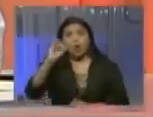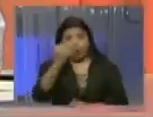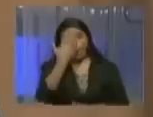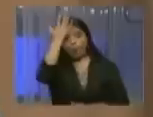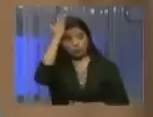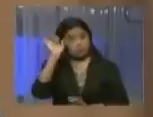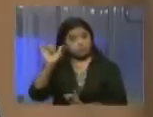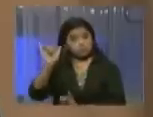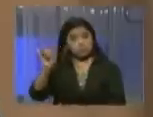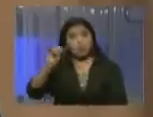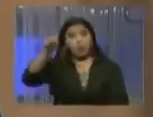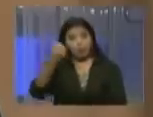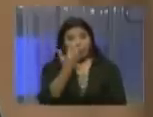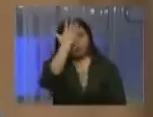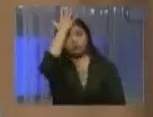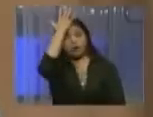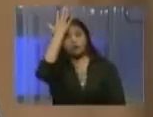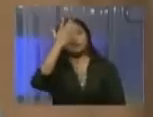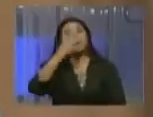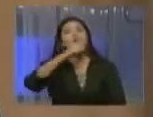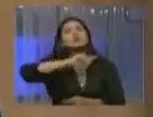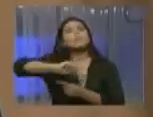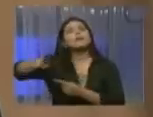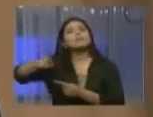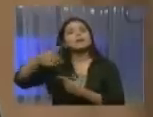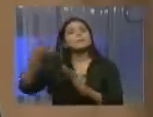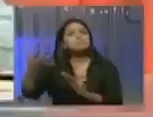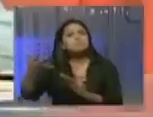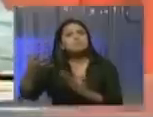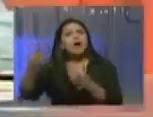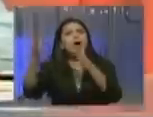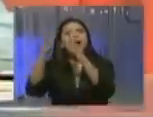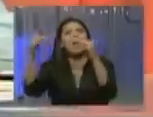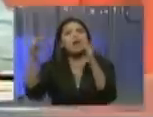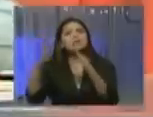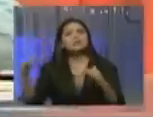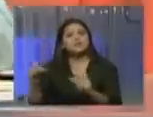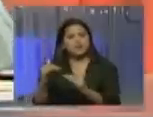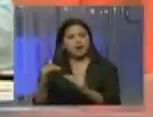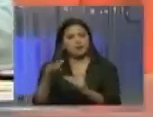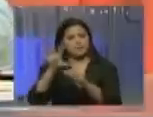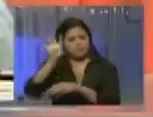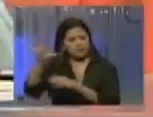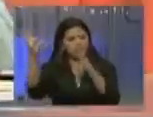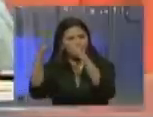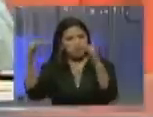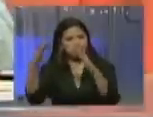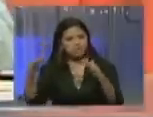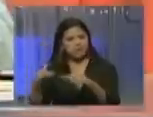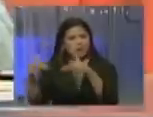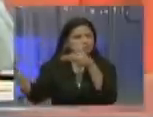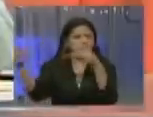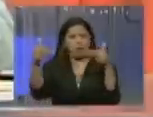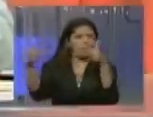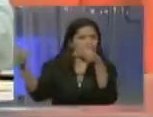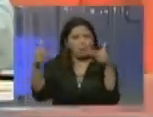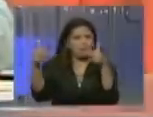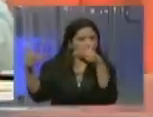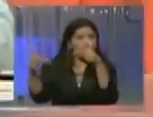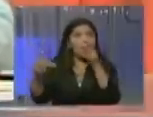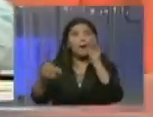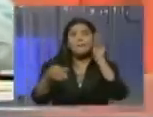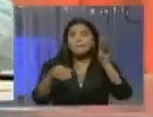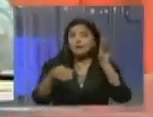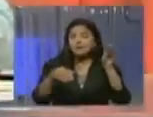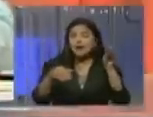y lo mandaron a cubrir Libia. En aquellos días en que se estaba anunciando